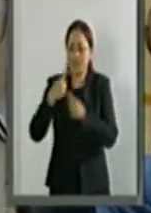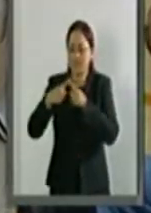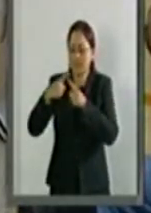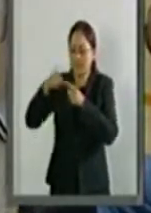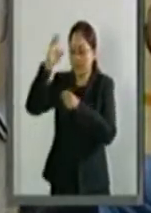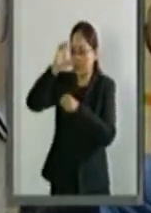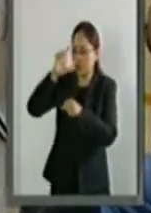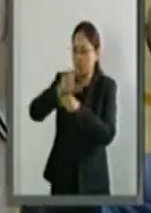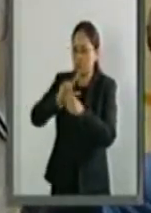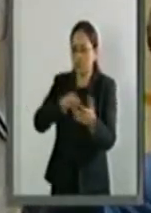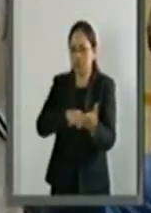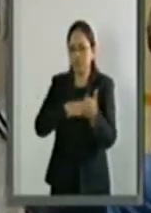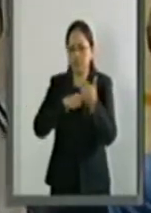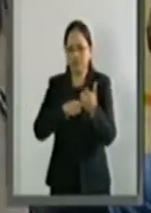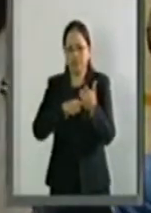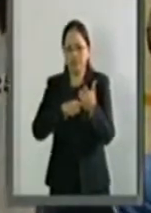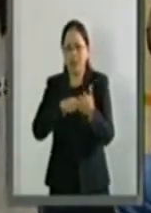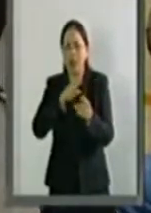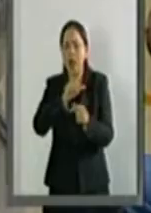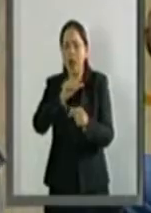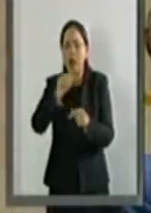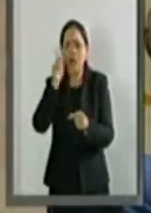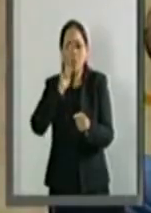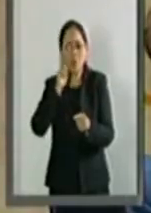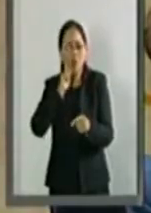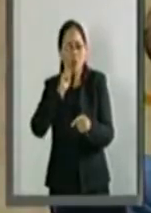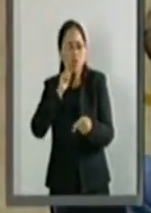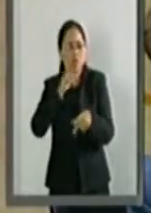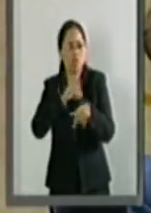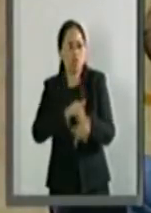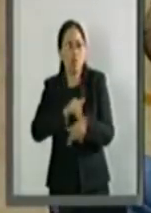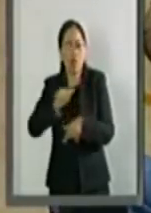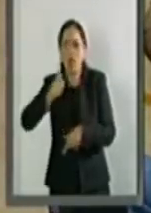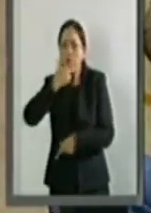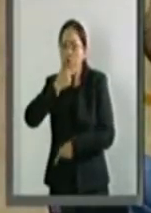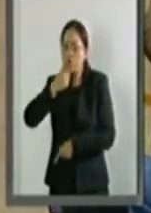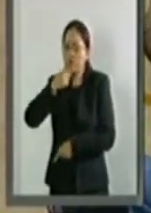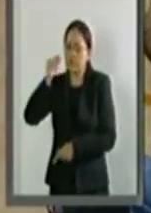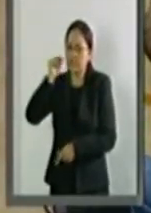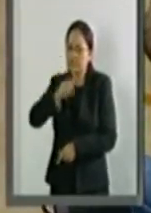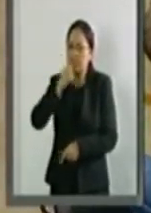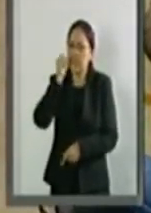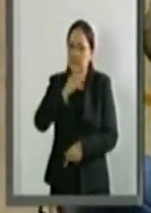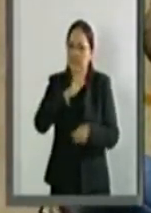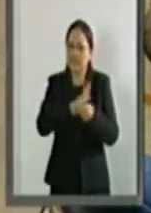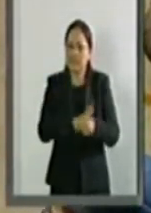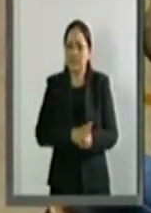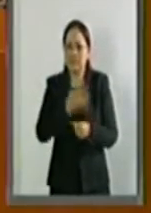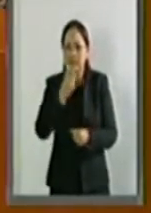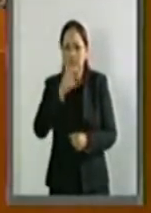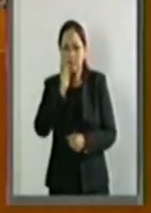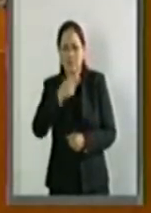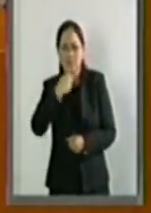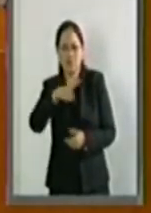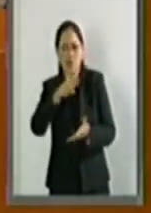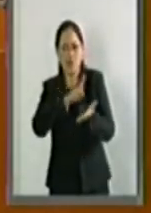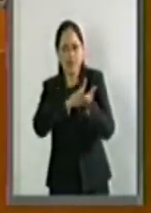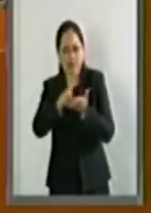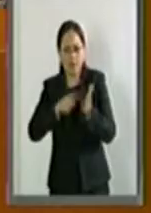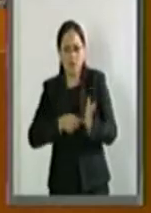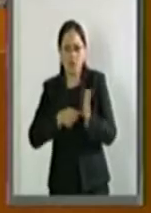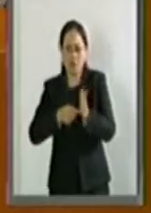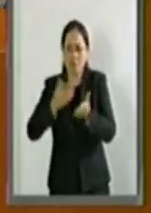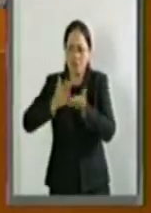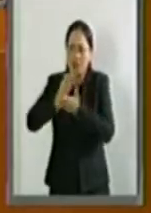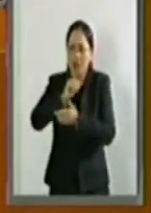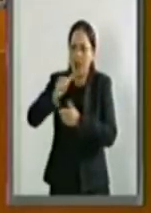han dado a la mujer un papel de subordinación al sexo masculino, que ha retrasado la consolidación de sus derechos y el acceso